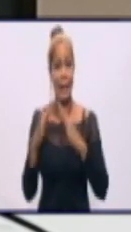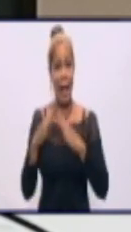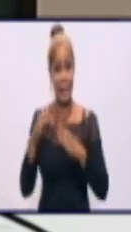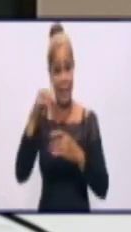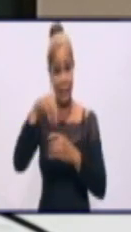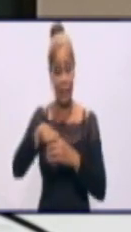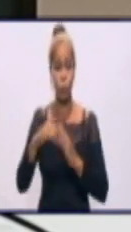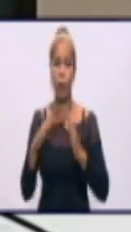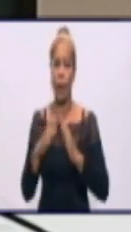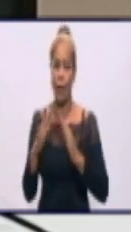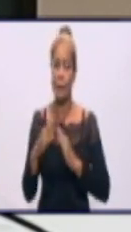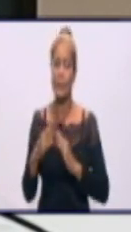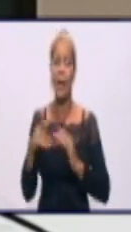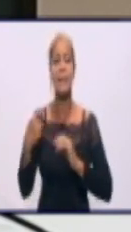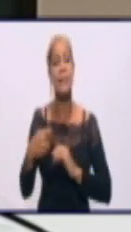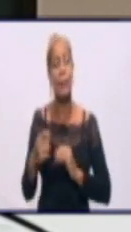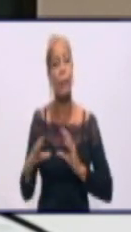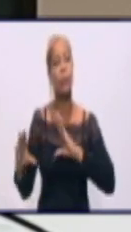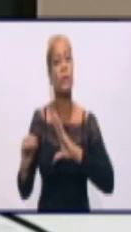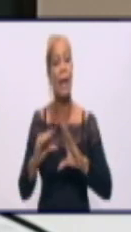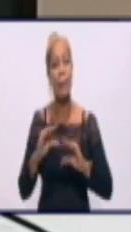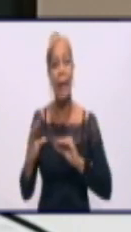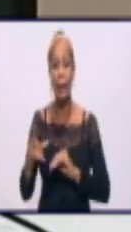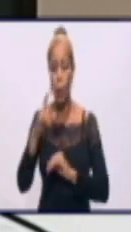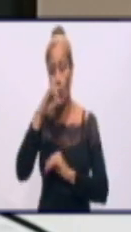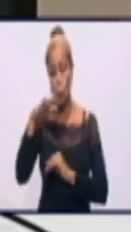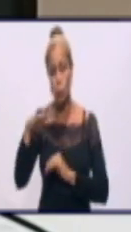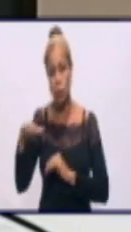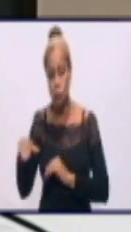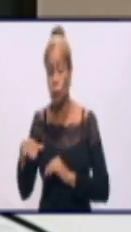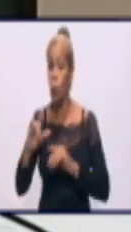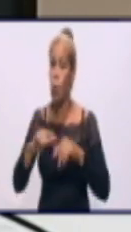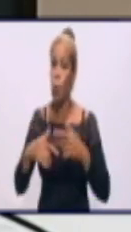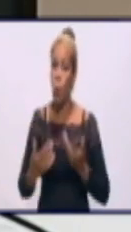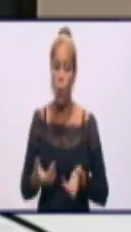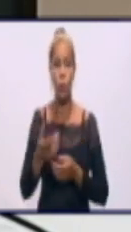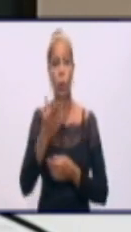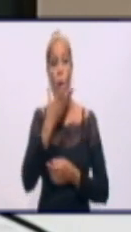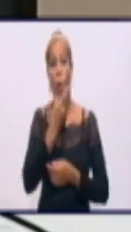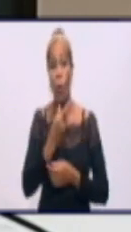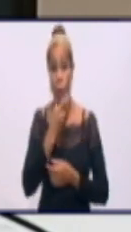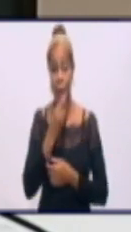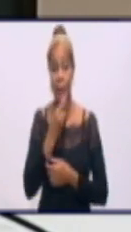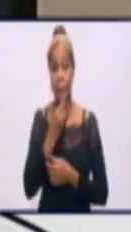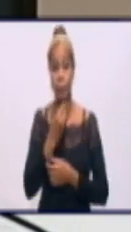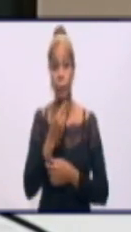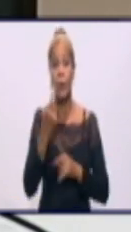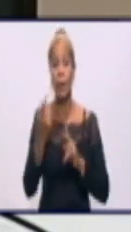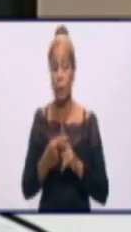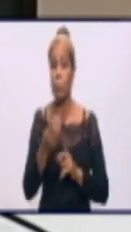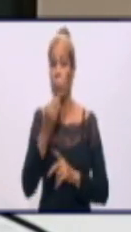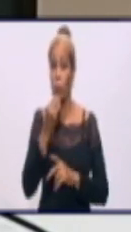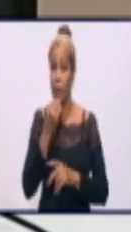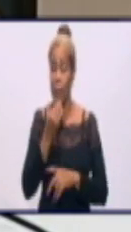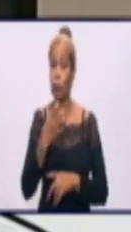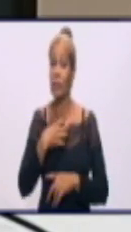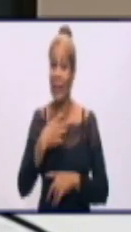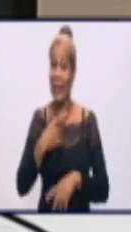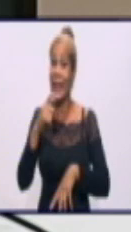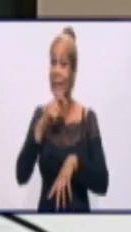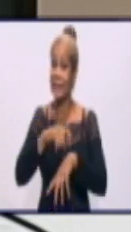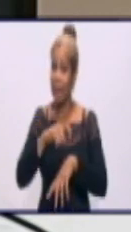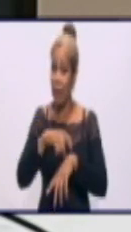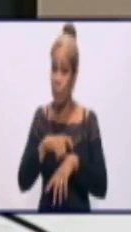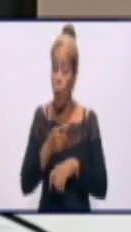situación que tenemos nos obliga, vamos a aprovechar este tiempo y vamos a ocupar una buena parte de este tiempo en la